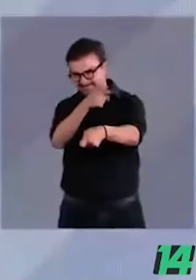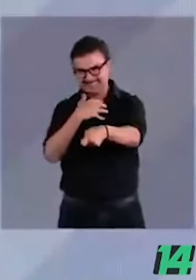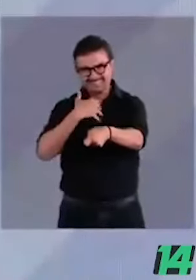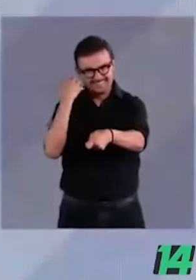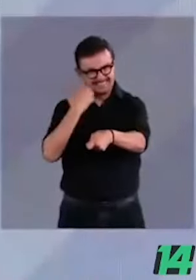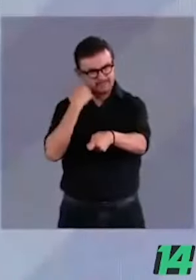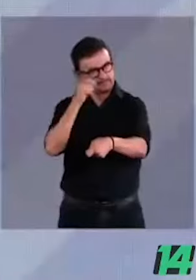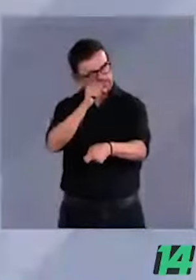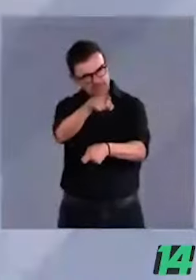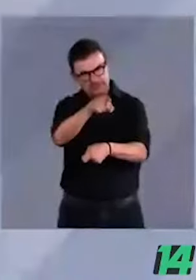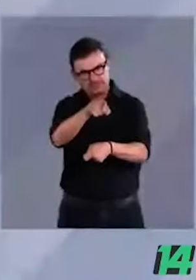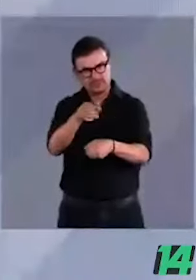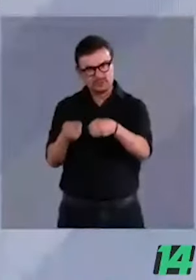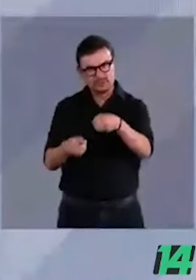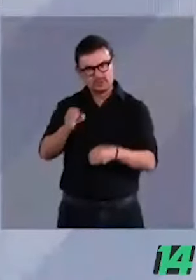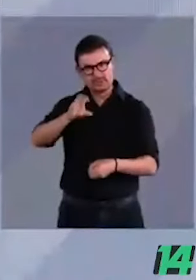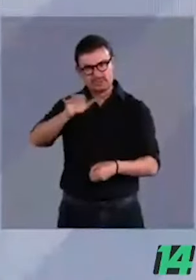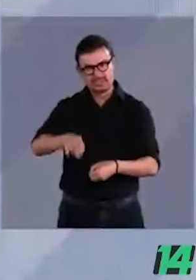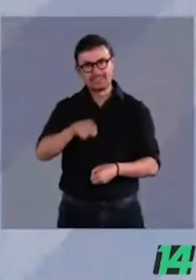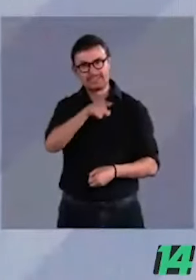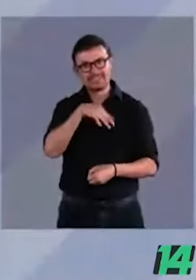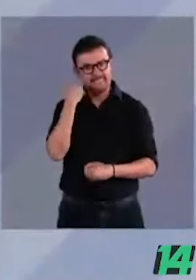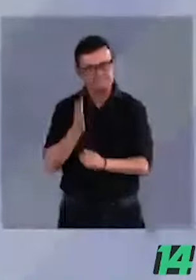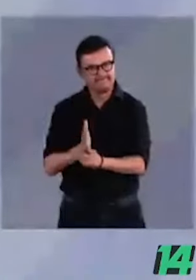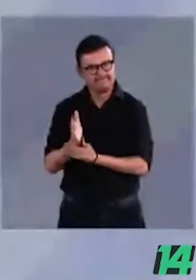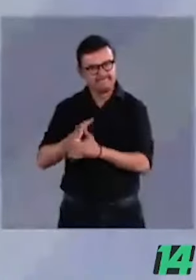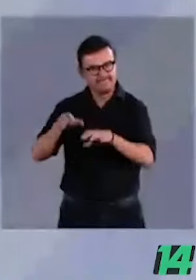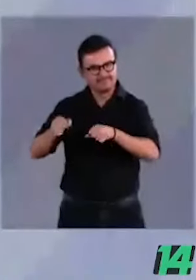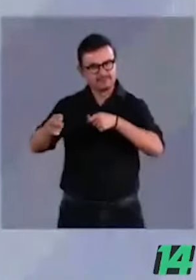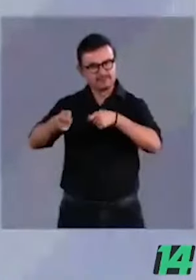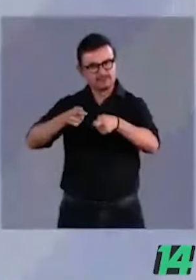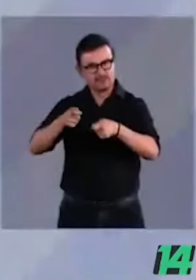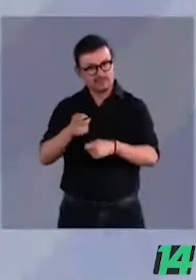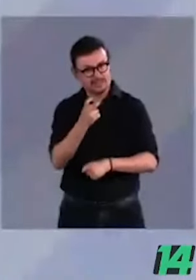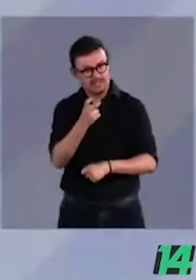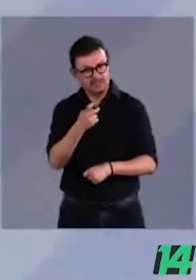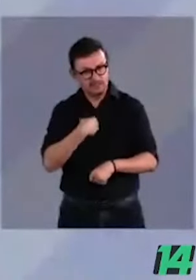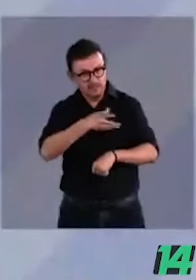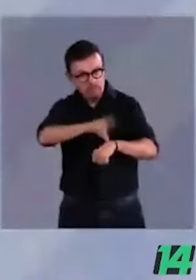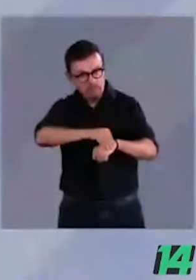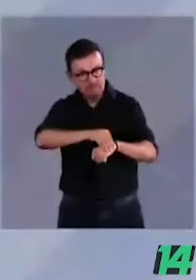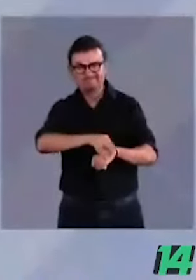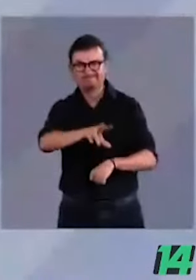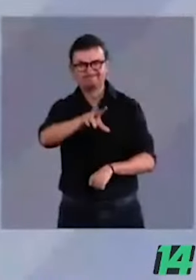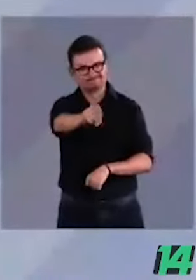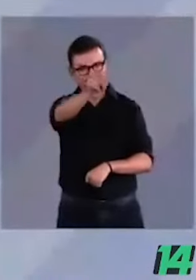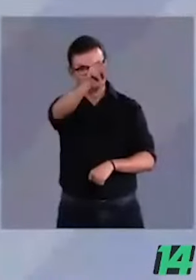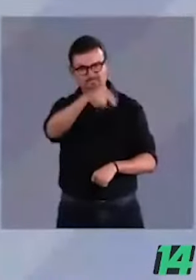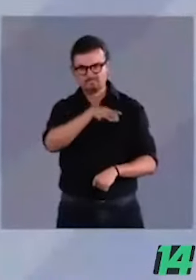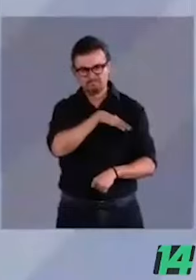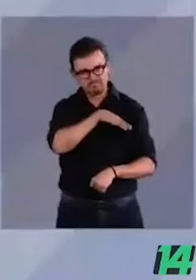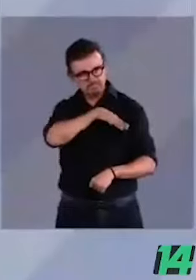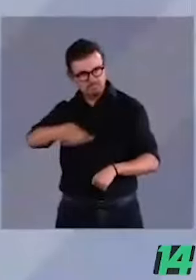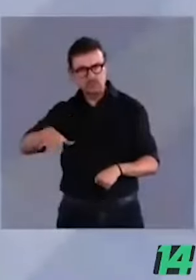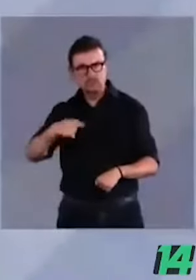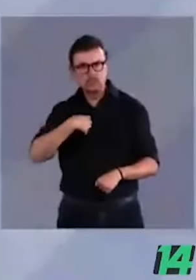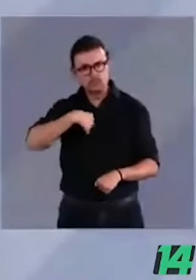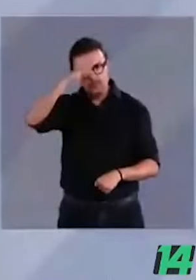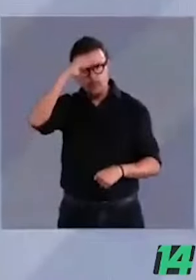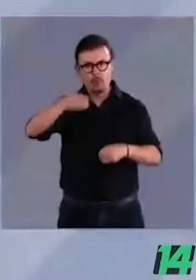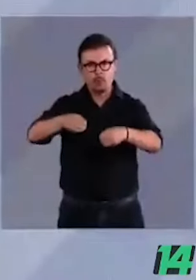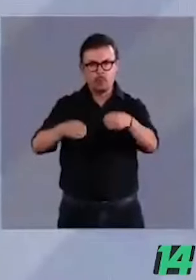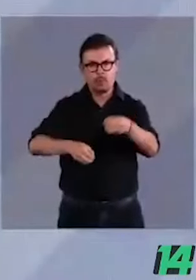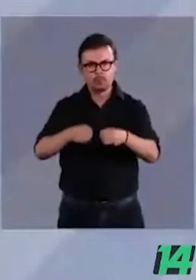a la Corte. Y eso no se los vamos a permitir. Por supuesto que a mí me parece que los ministros de la Corte se